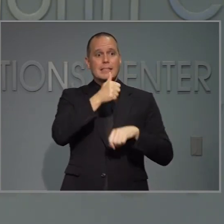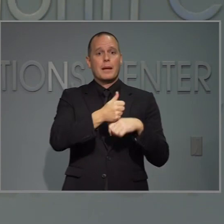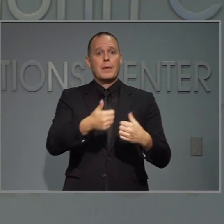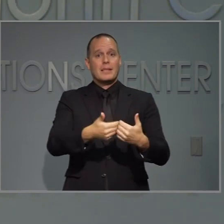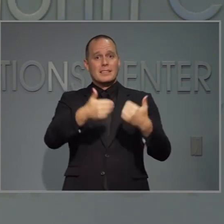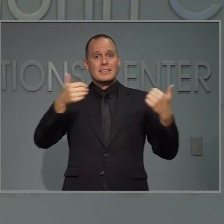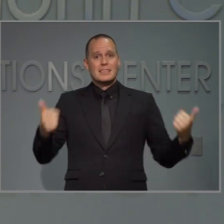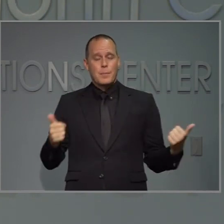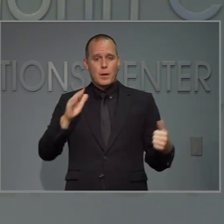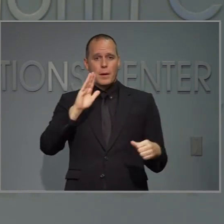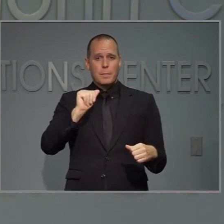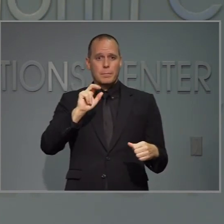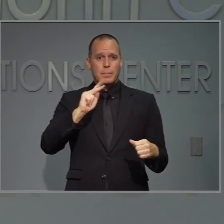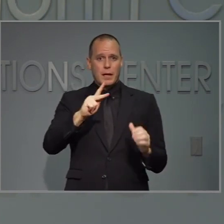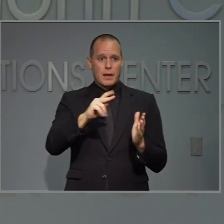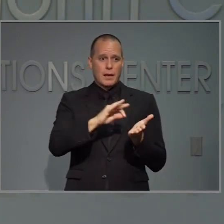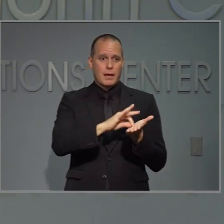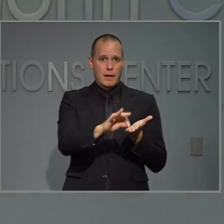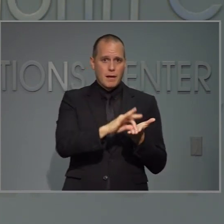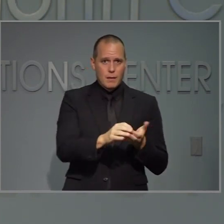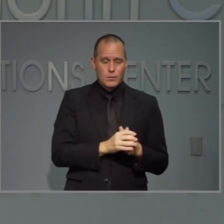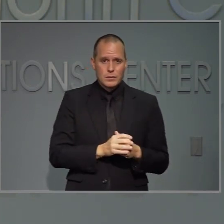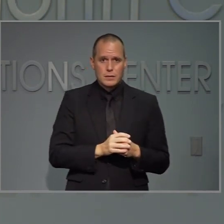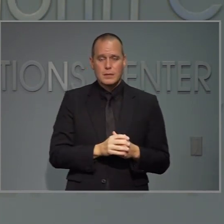una cuenta de banco por separado.